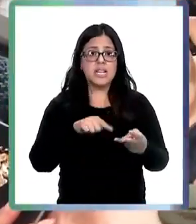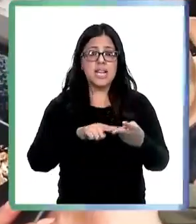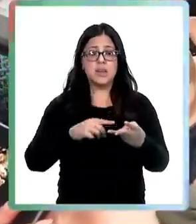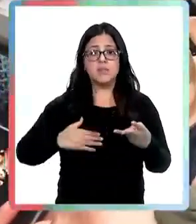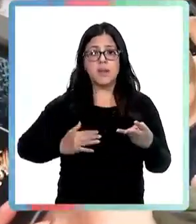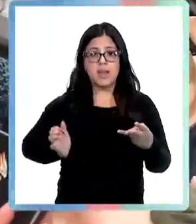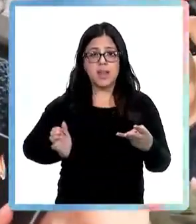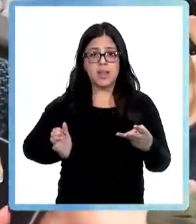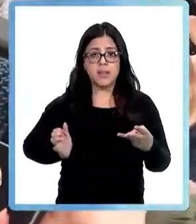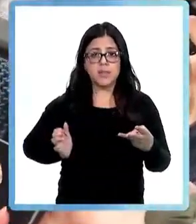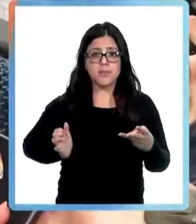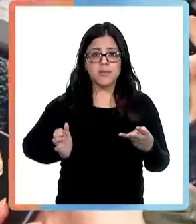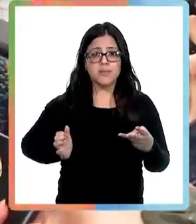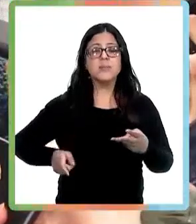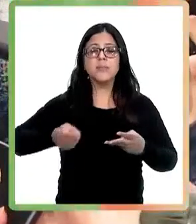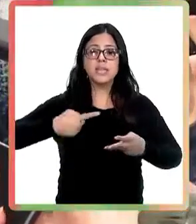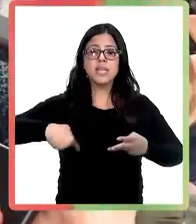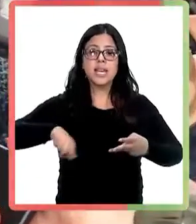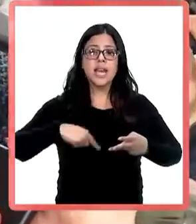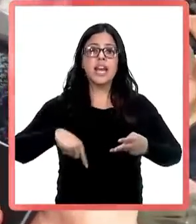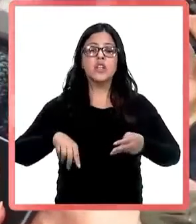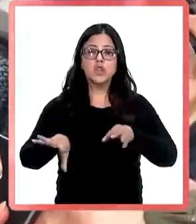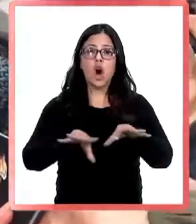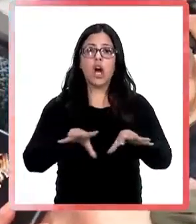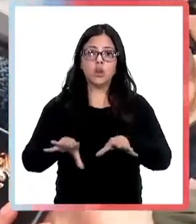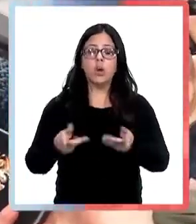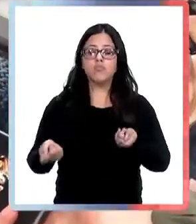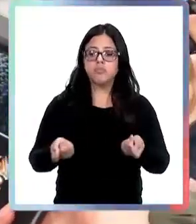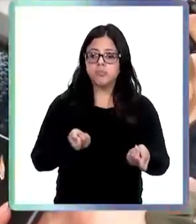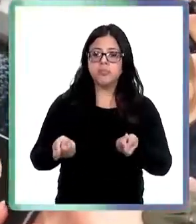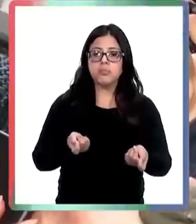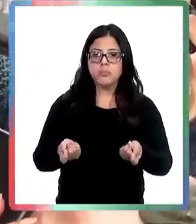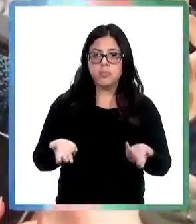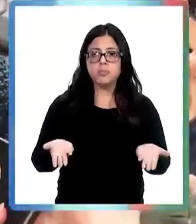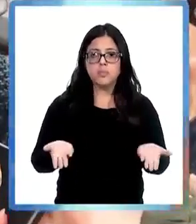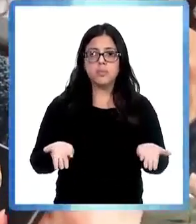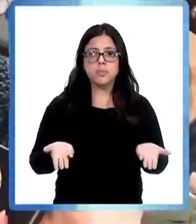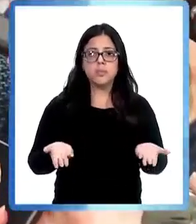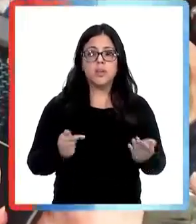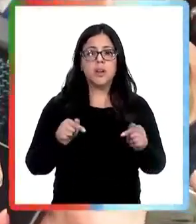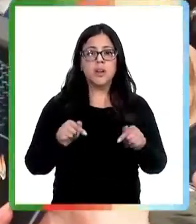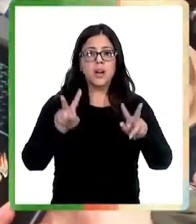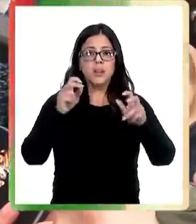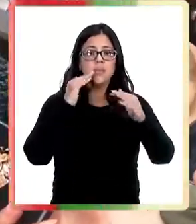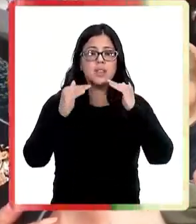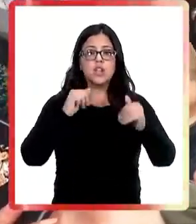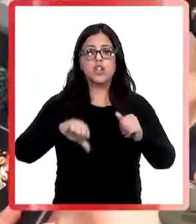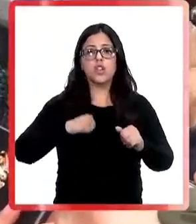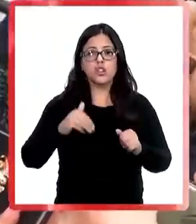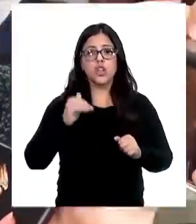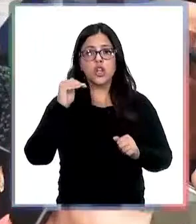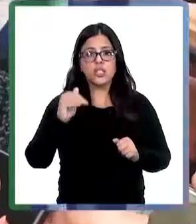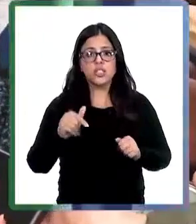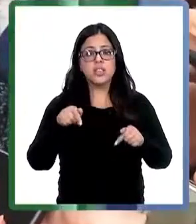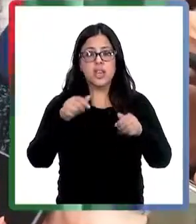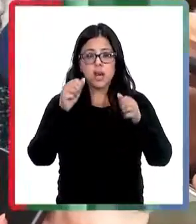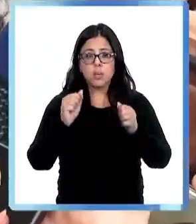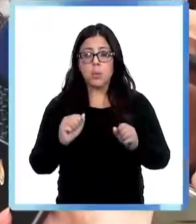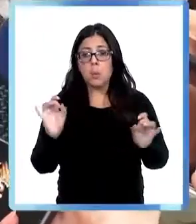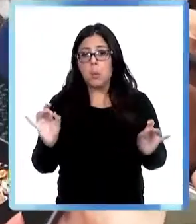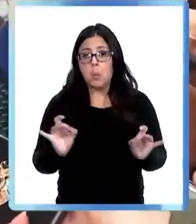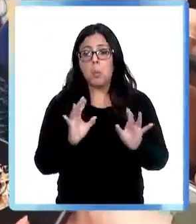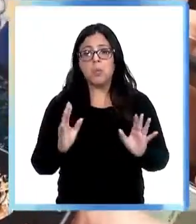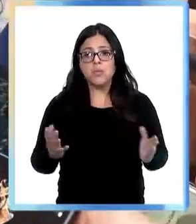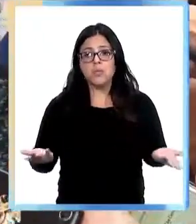e intermediarios respecto de niños, niñas y adolescentes que puedan verse bajo un proceso judicial,